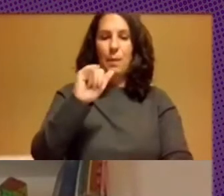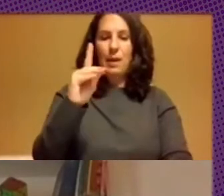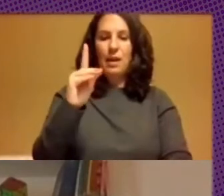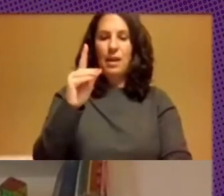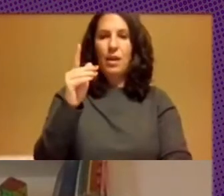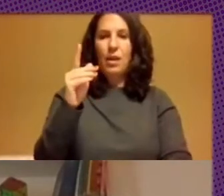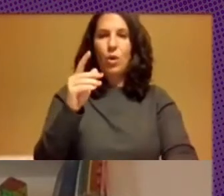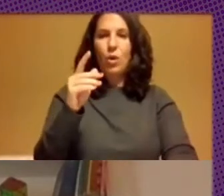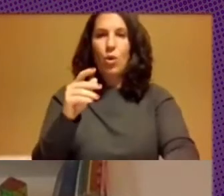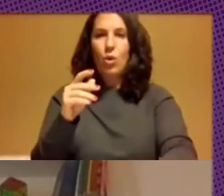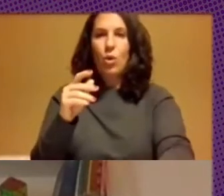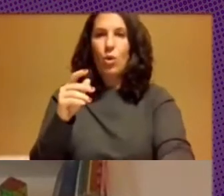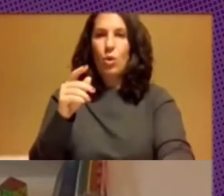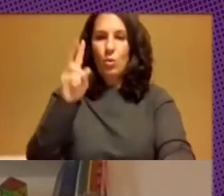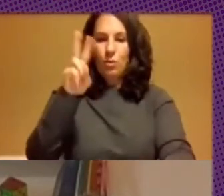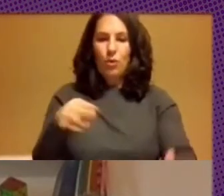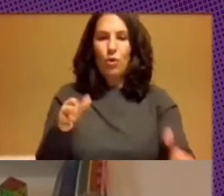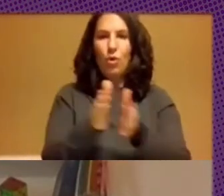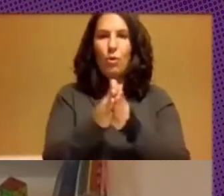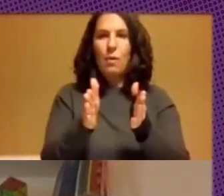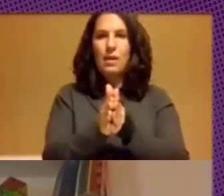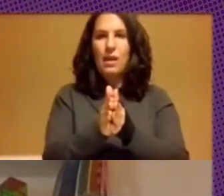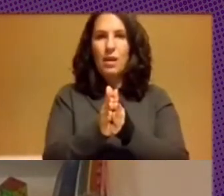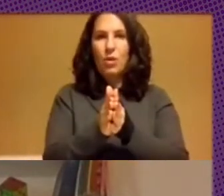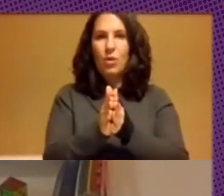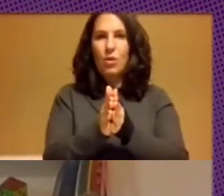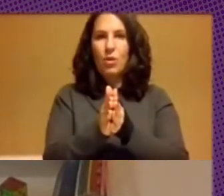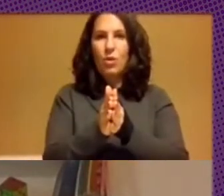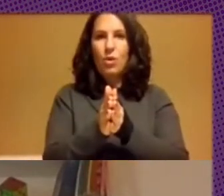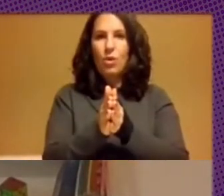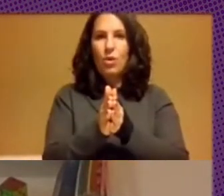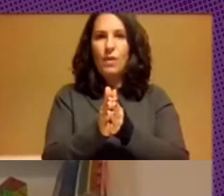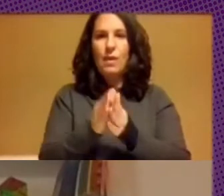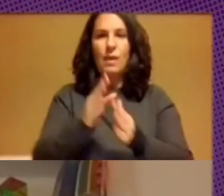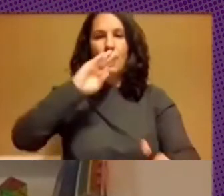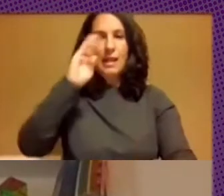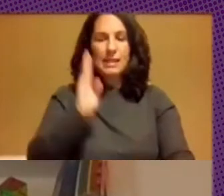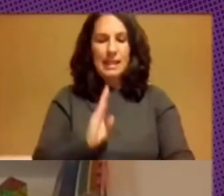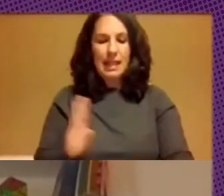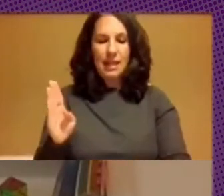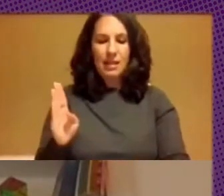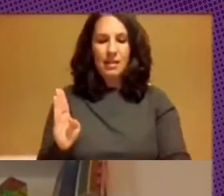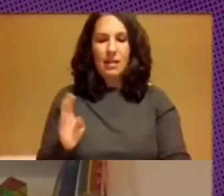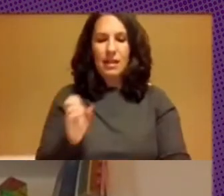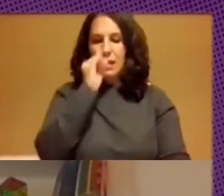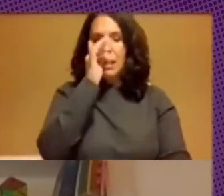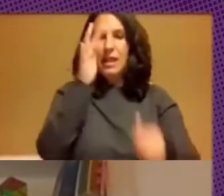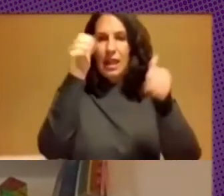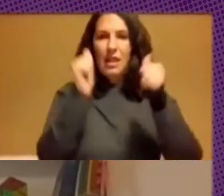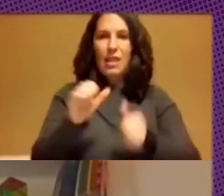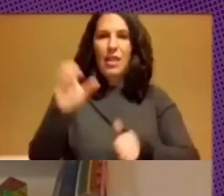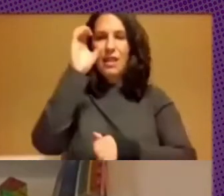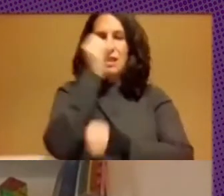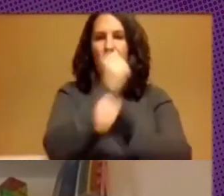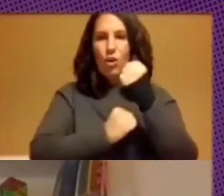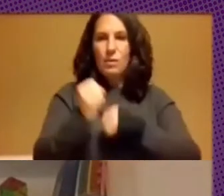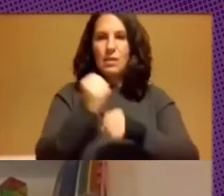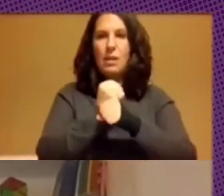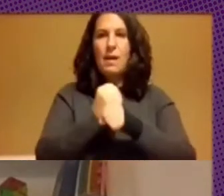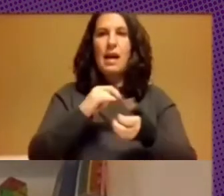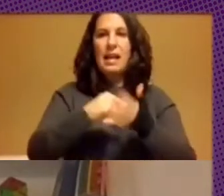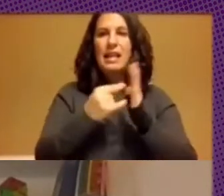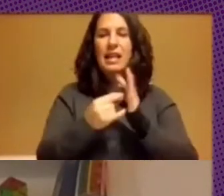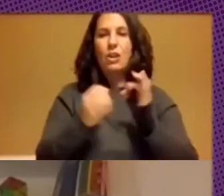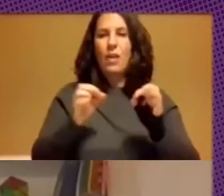Kuhn es un compañero de Brasil licenciado en ciencias económicas trabaja como arquitecto de